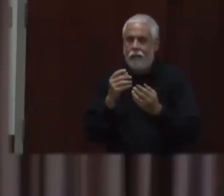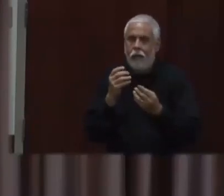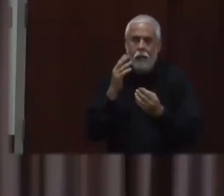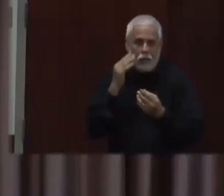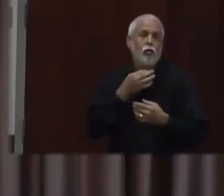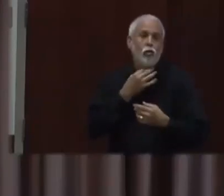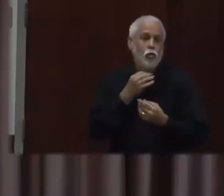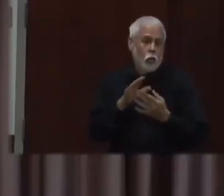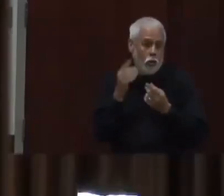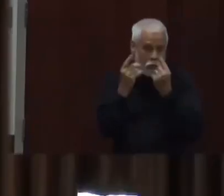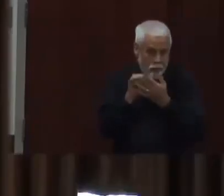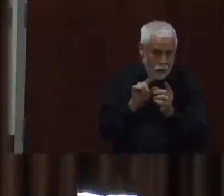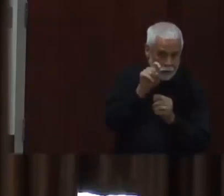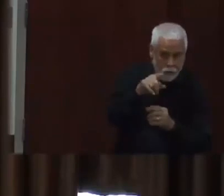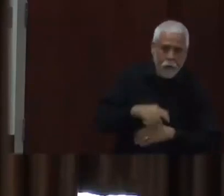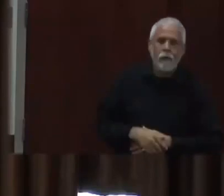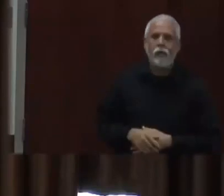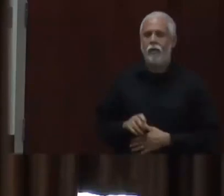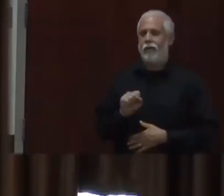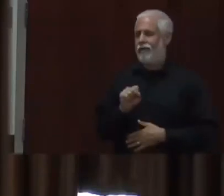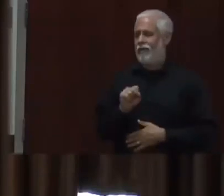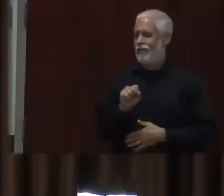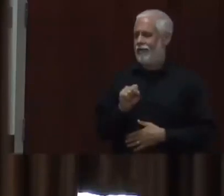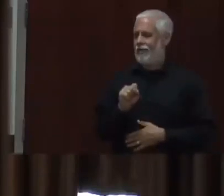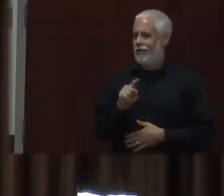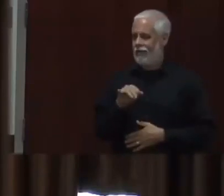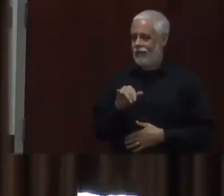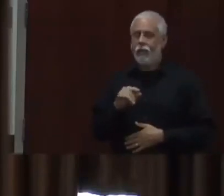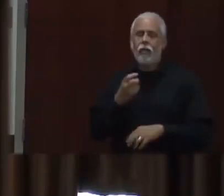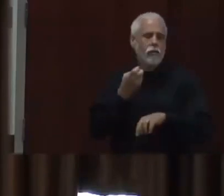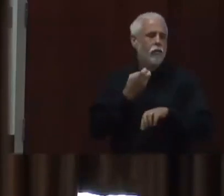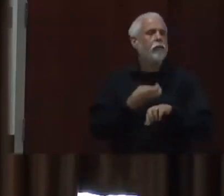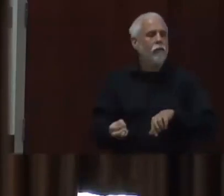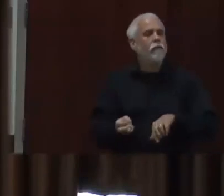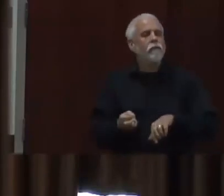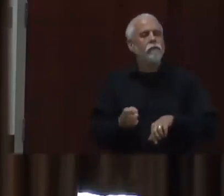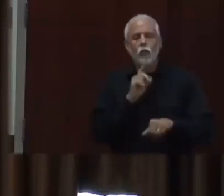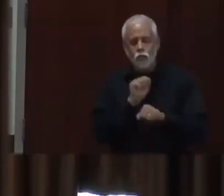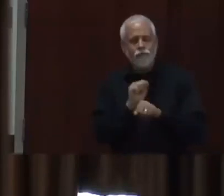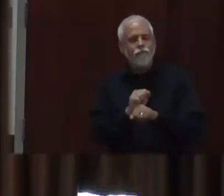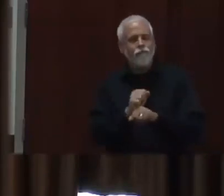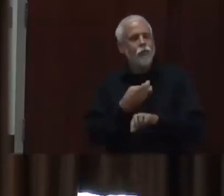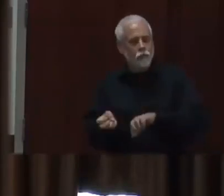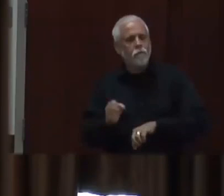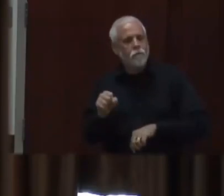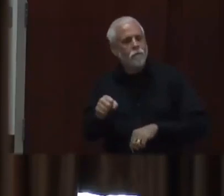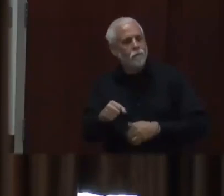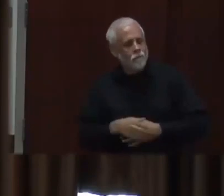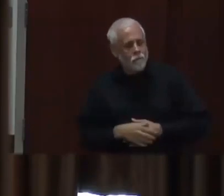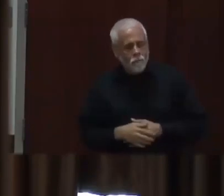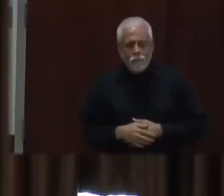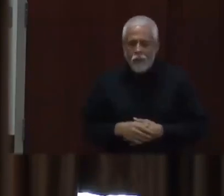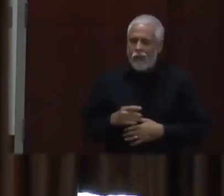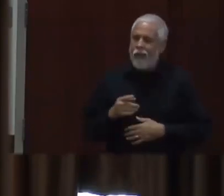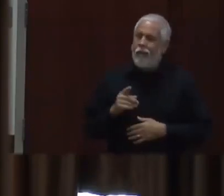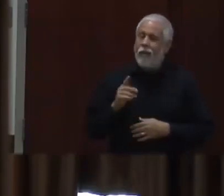el Departamento de Servicios Humanos y de Salud tiene un documento de las